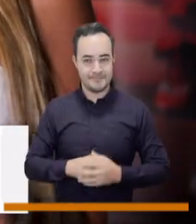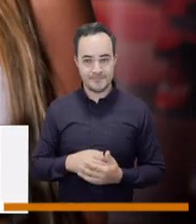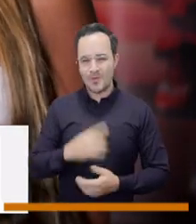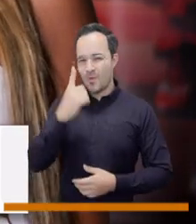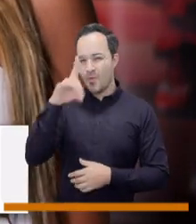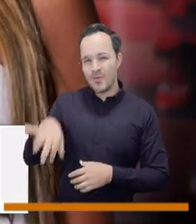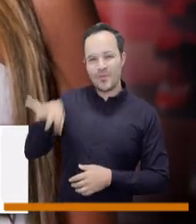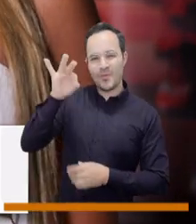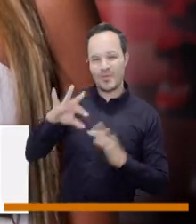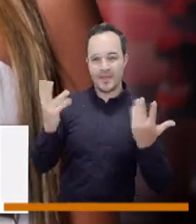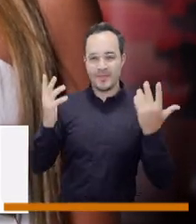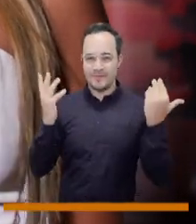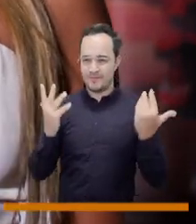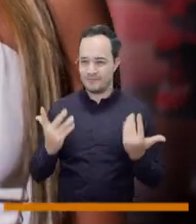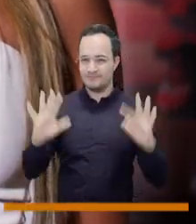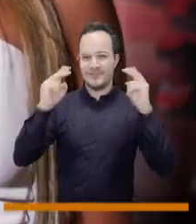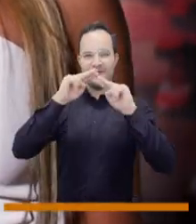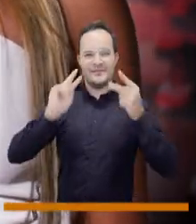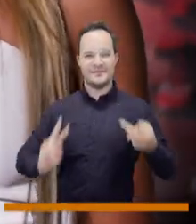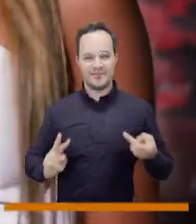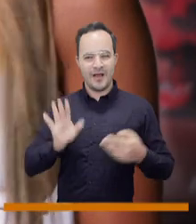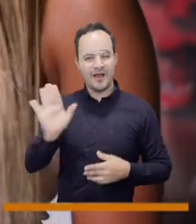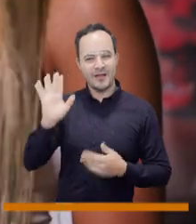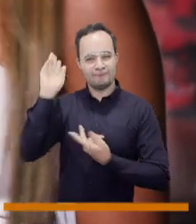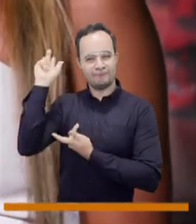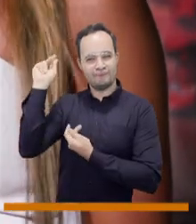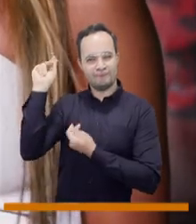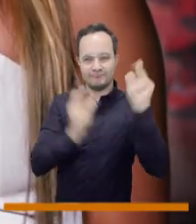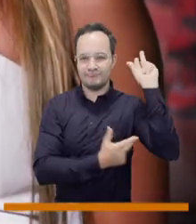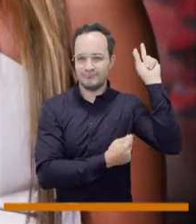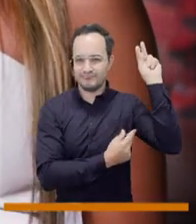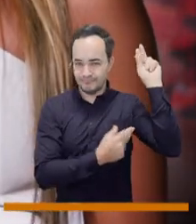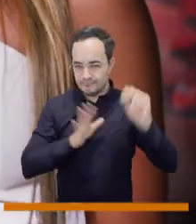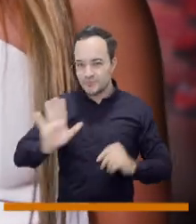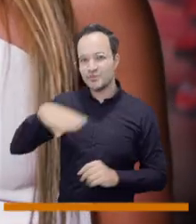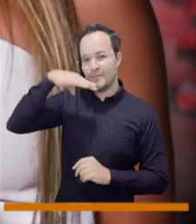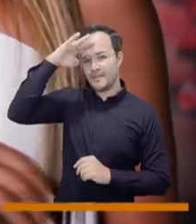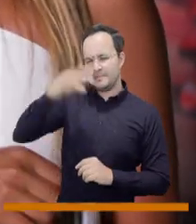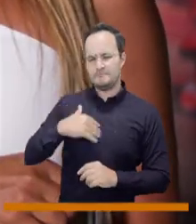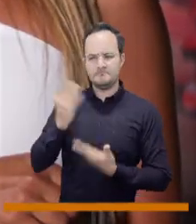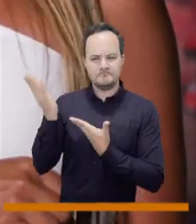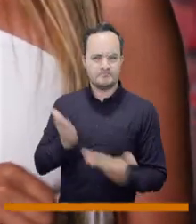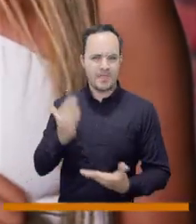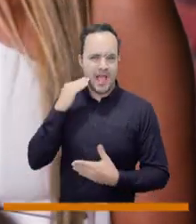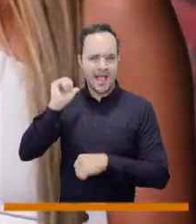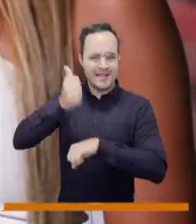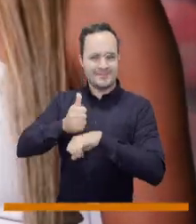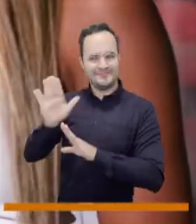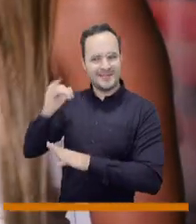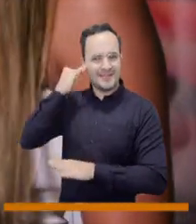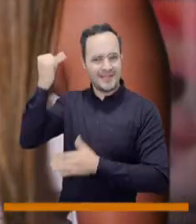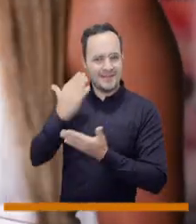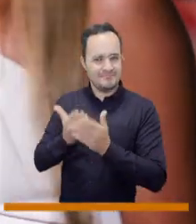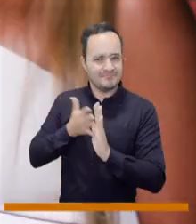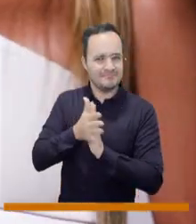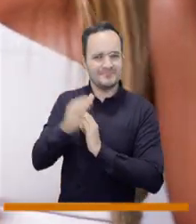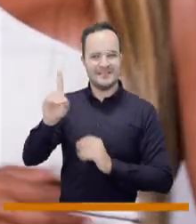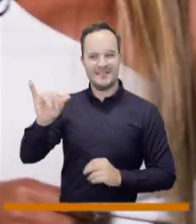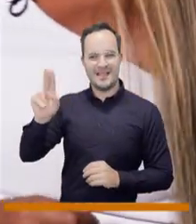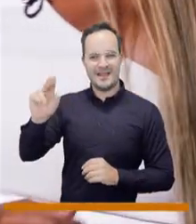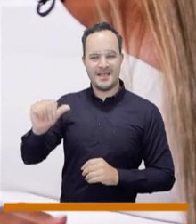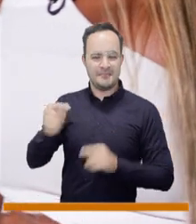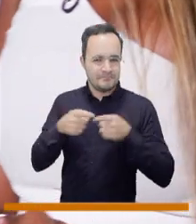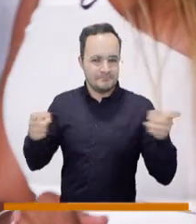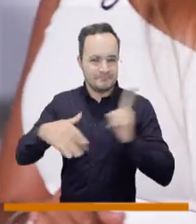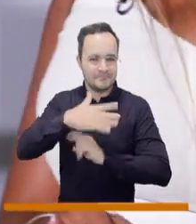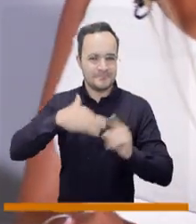Festival de Flamenco de Medellín, pero ¿quién más que Diana Murillo, su directora, nos cuente más acerca de este festival? Diana, bienvenida.